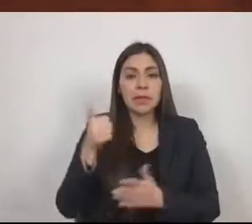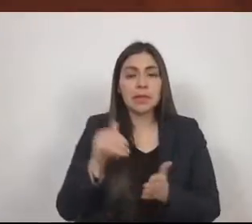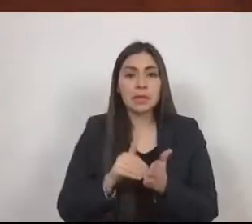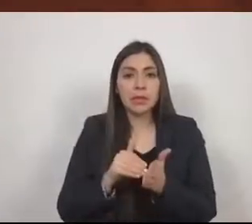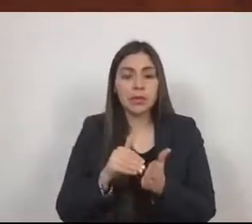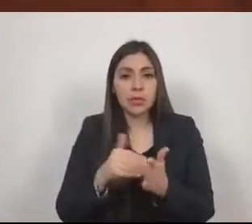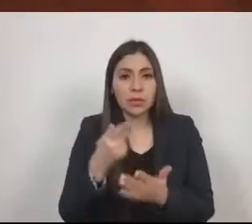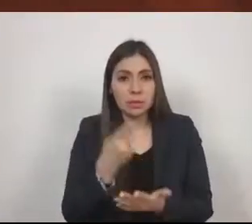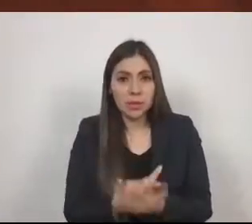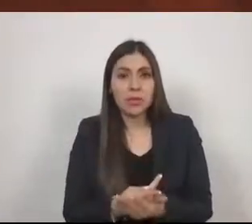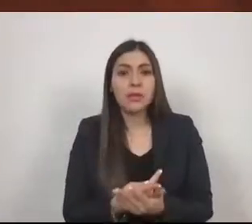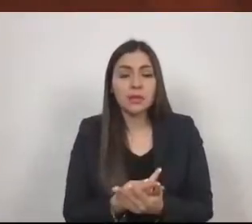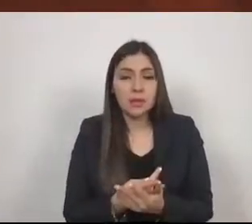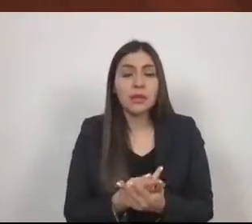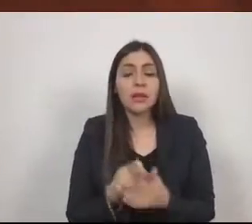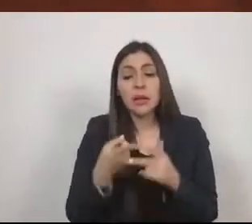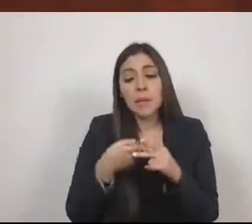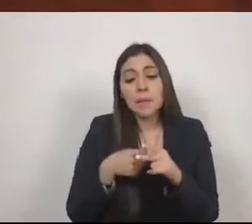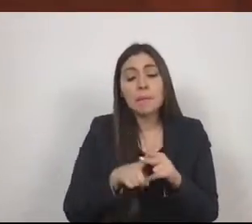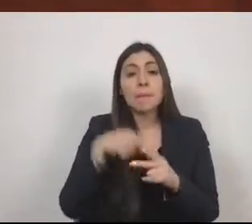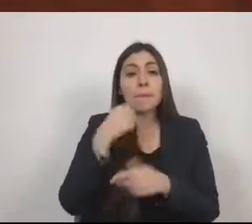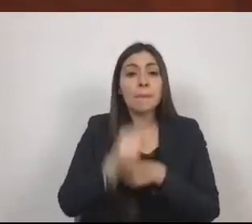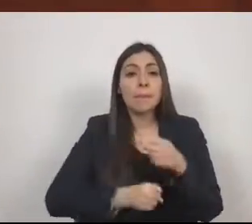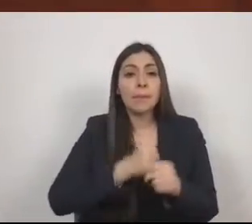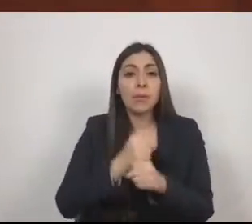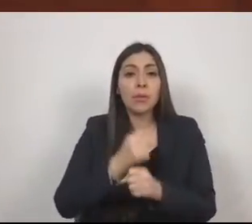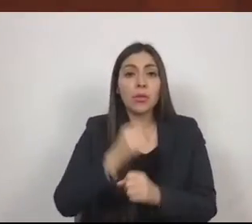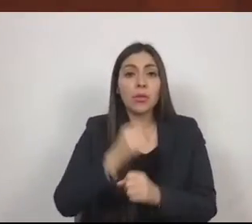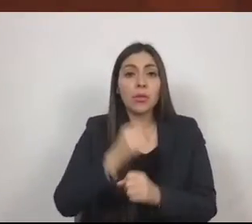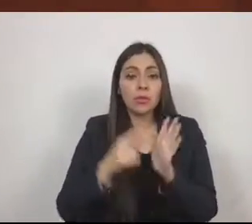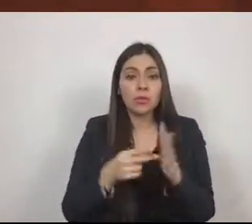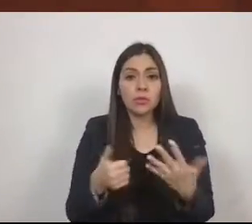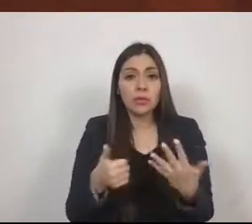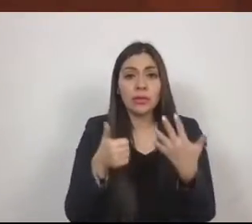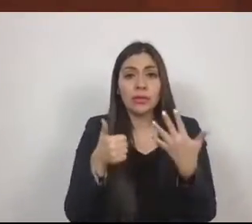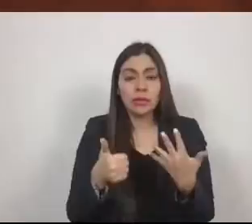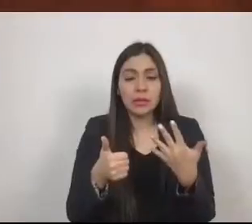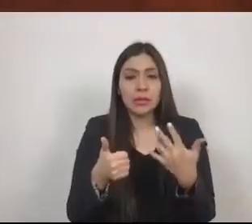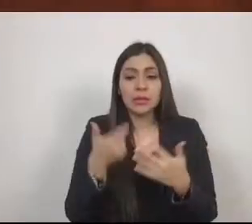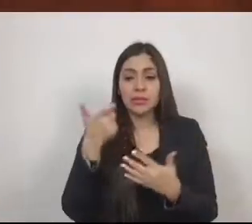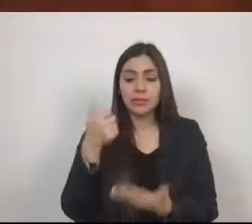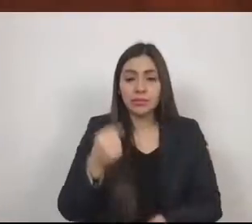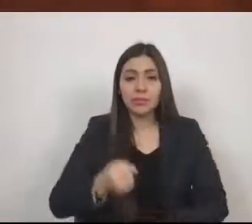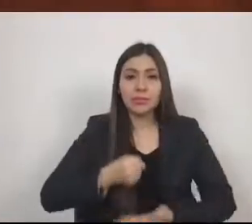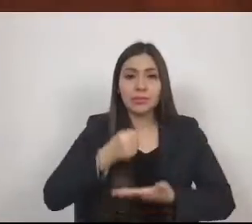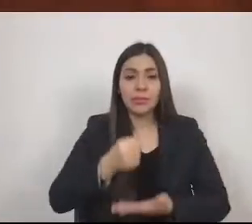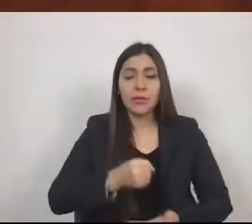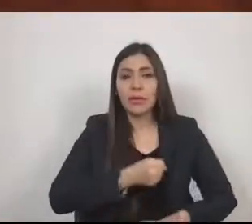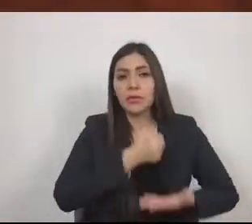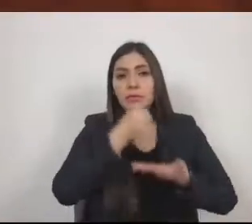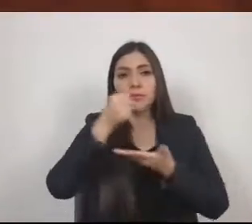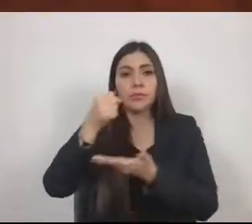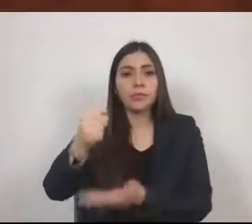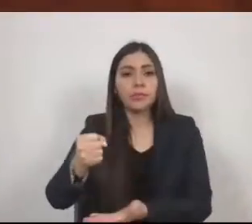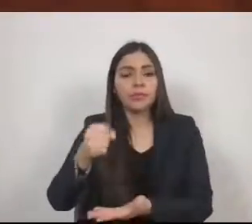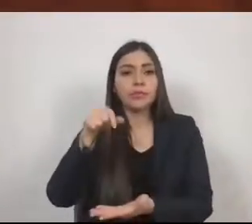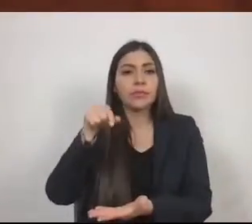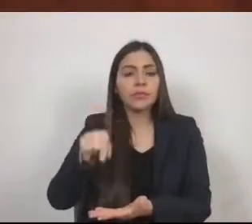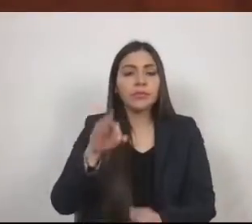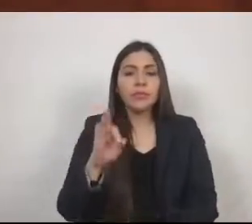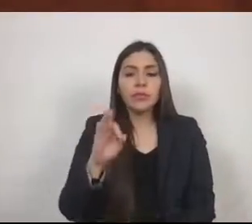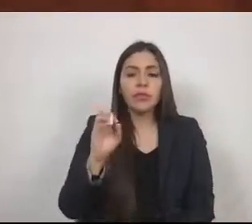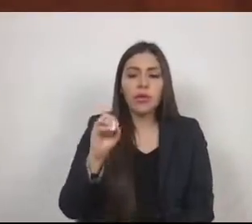a partir de dos mil seis, se destinó parte del presupuesto público al Fondo Metropolitano que